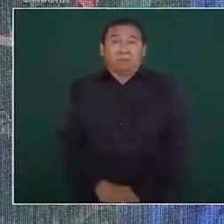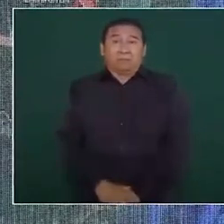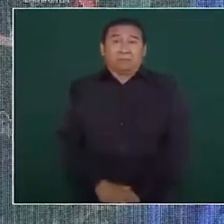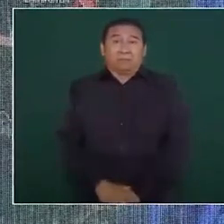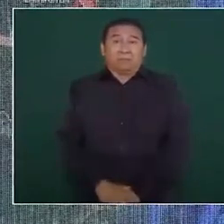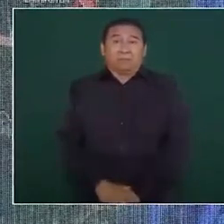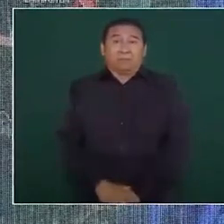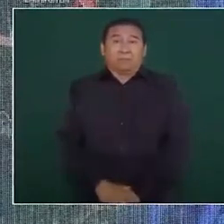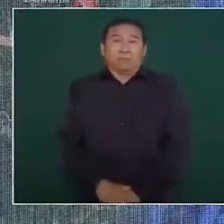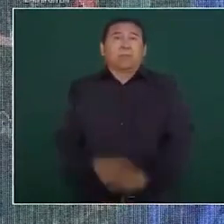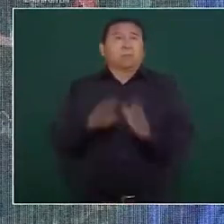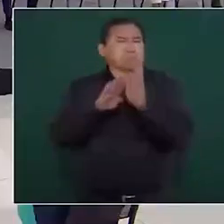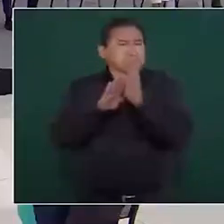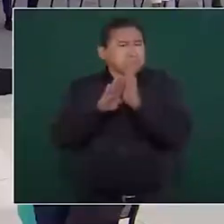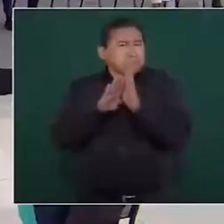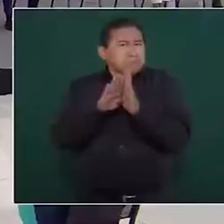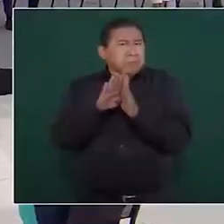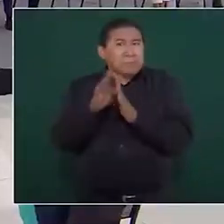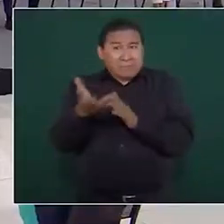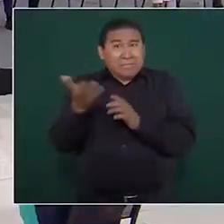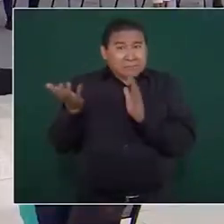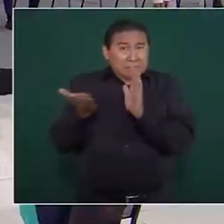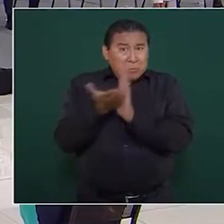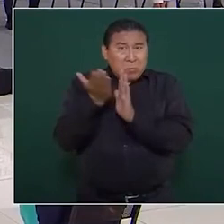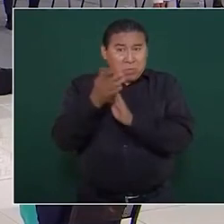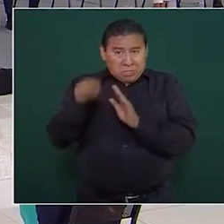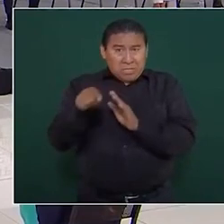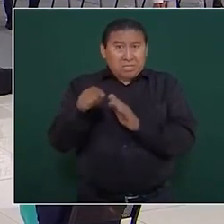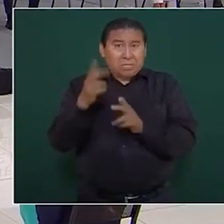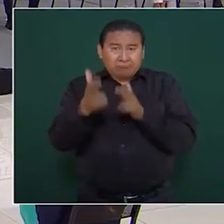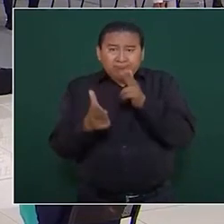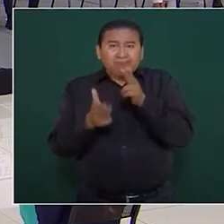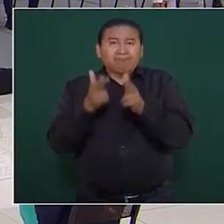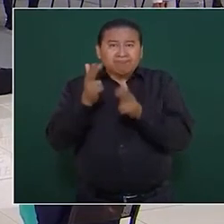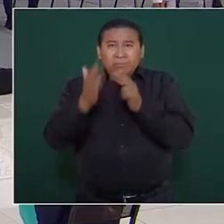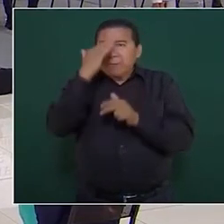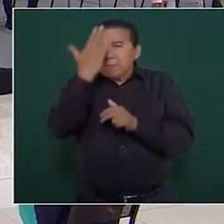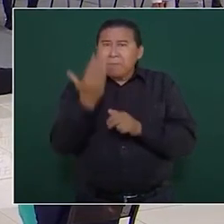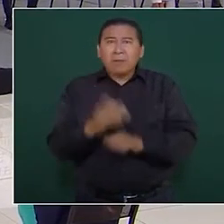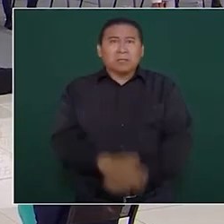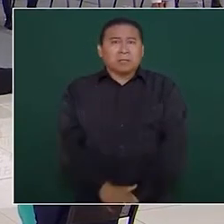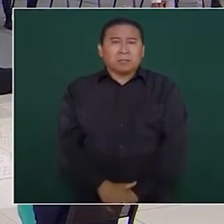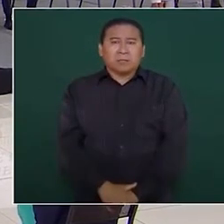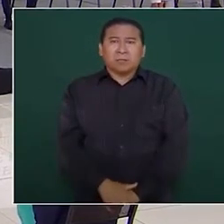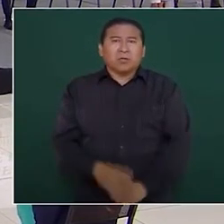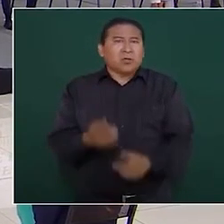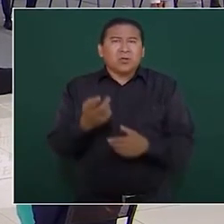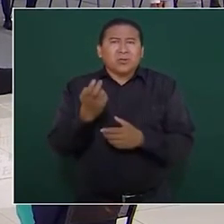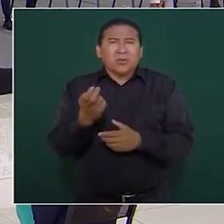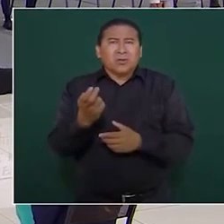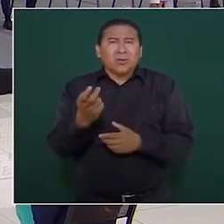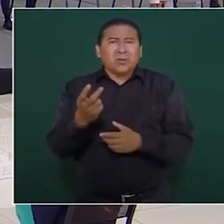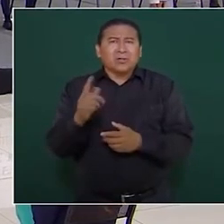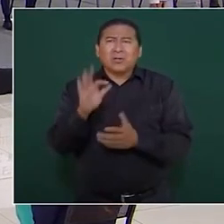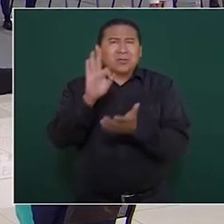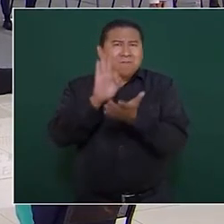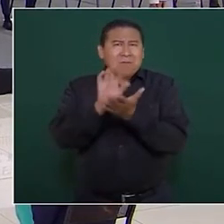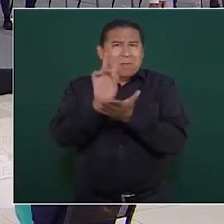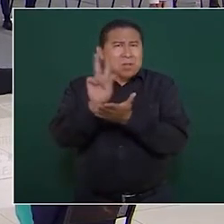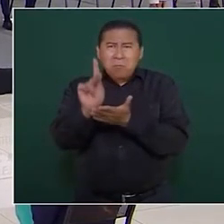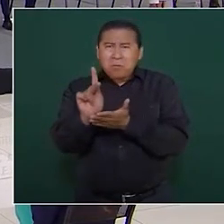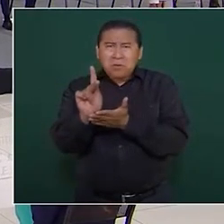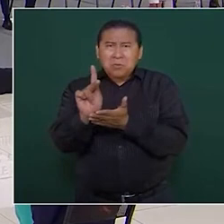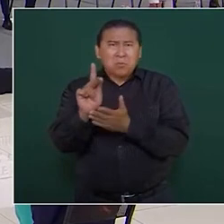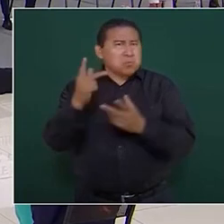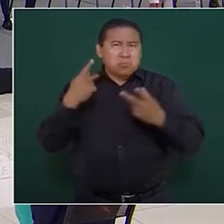que avancemos en la construcción del Trenmai no son los de Felipe Carrillo Puerto